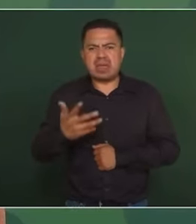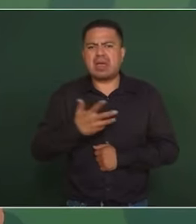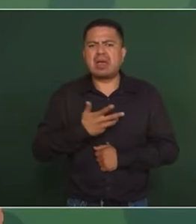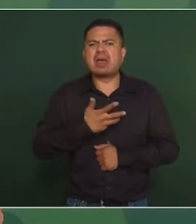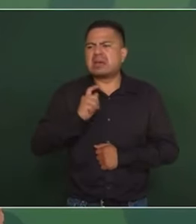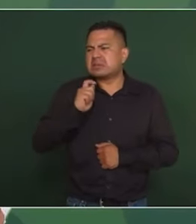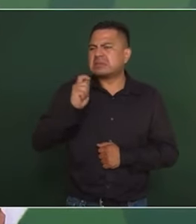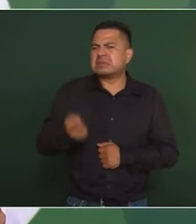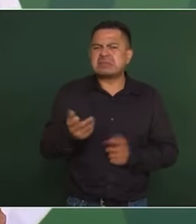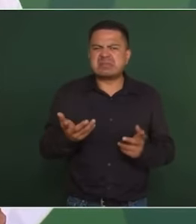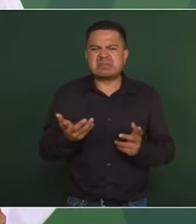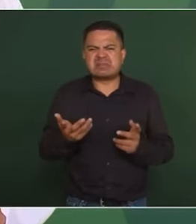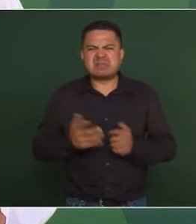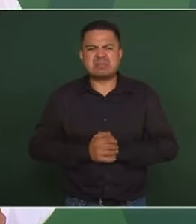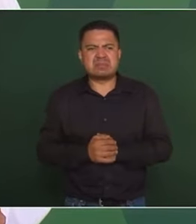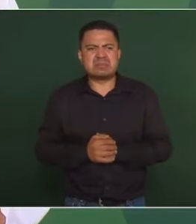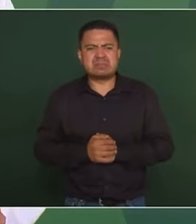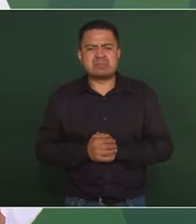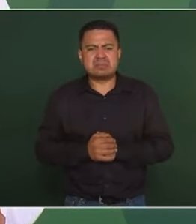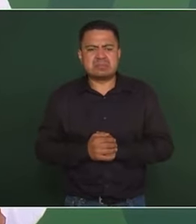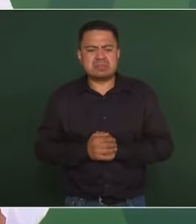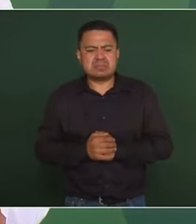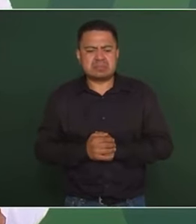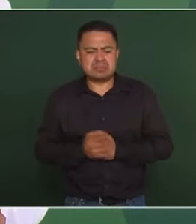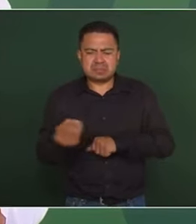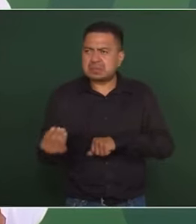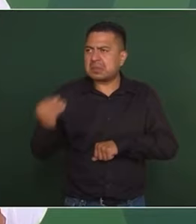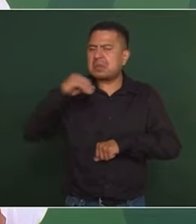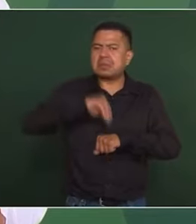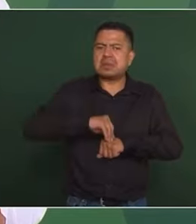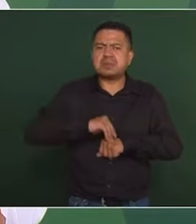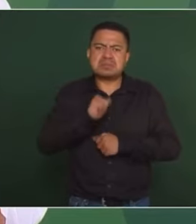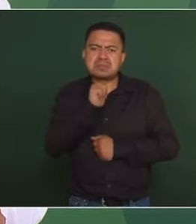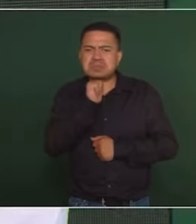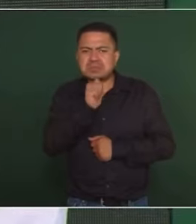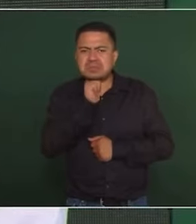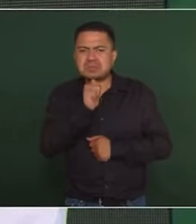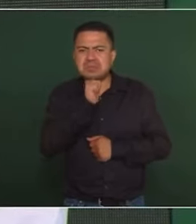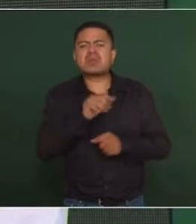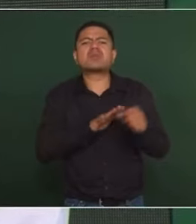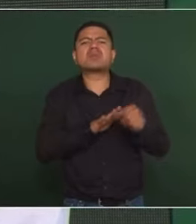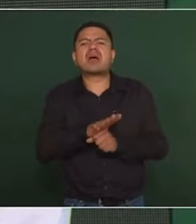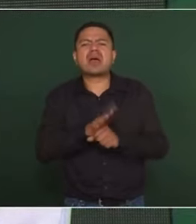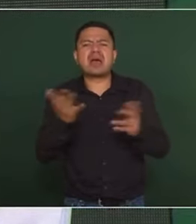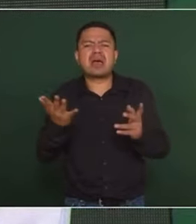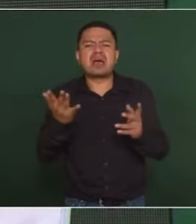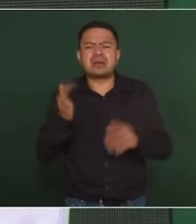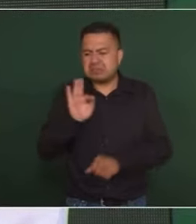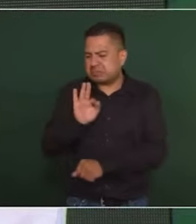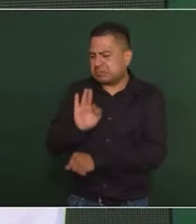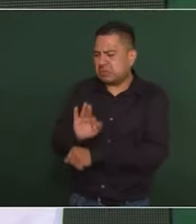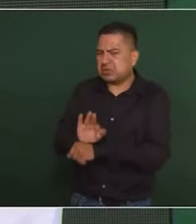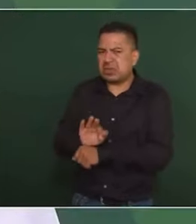estado presentes protegiendo